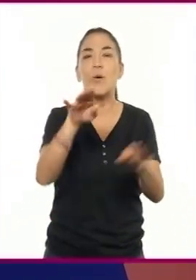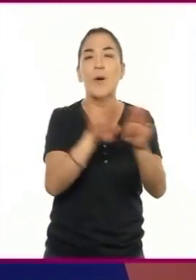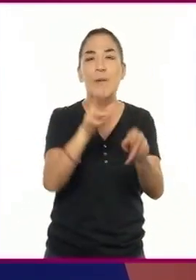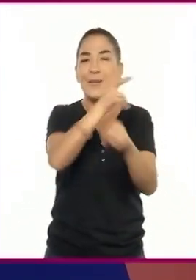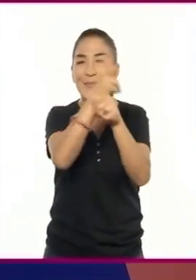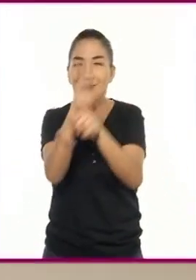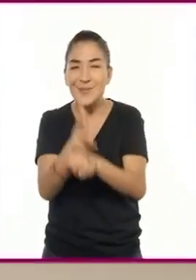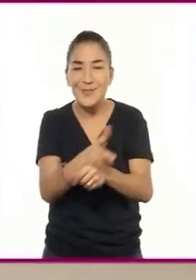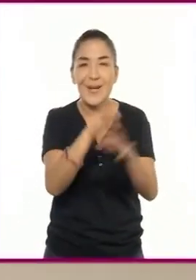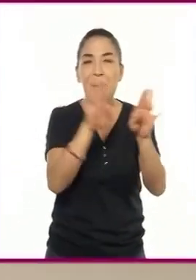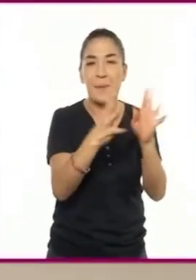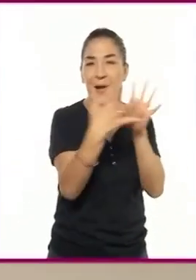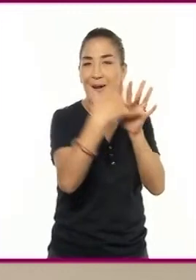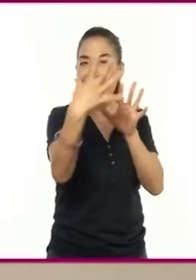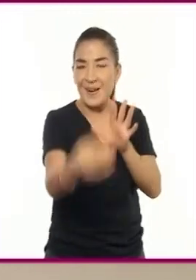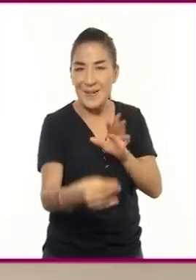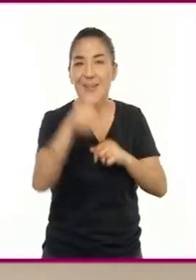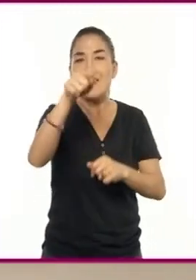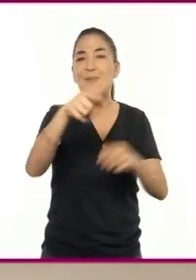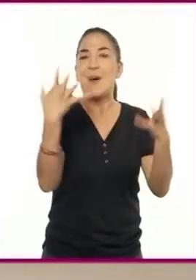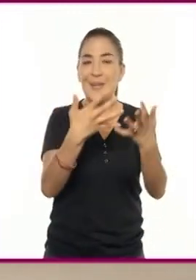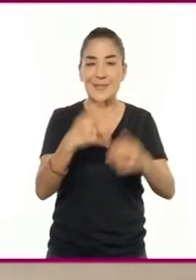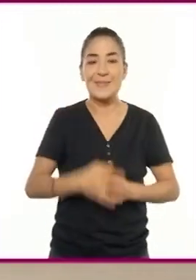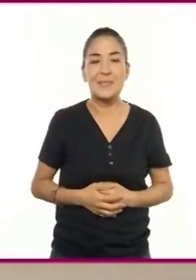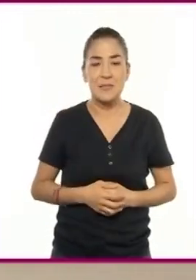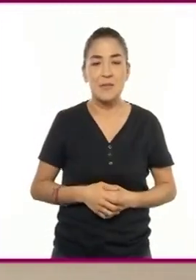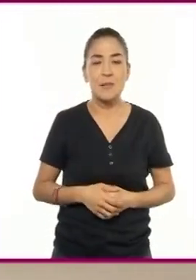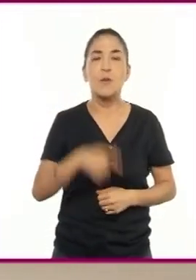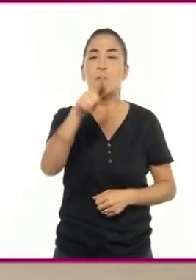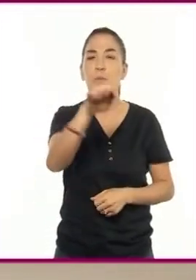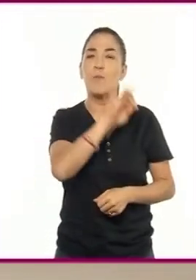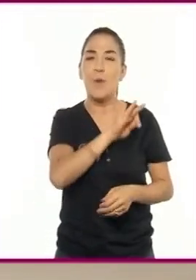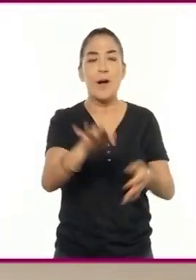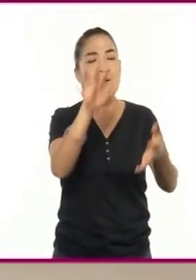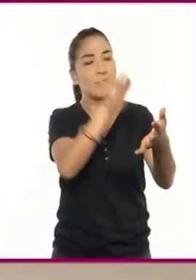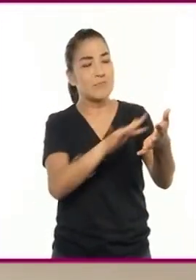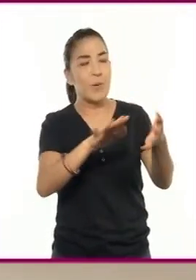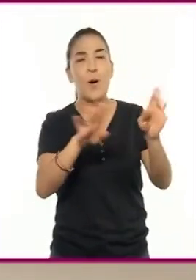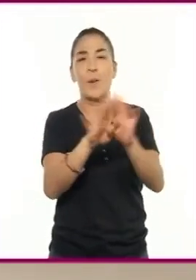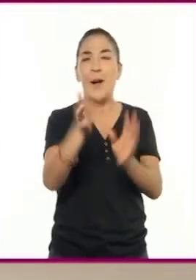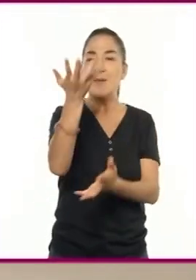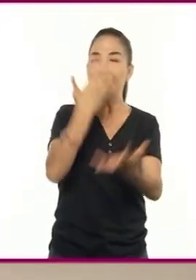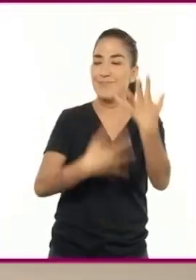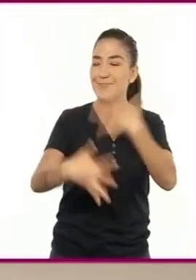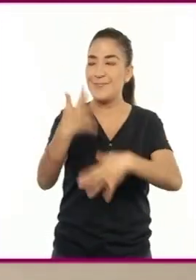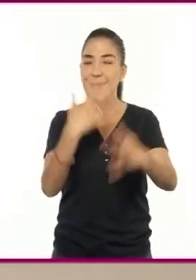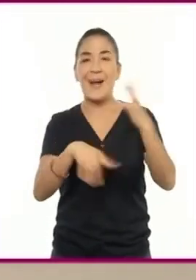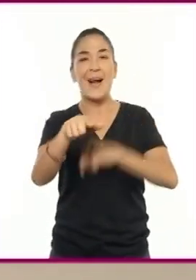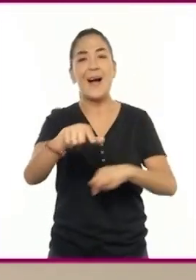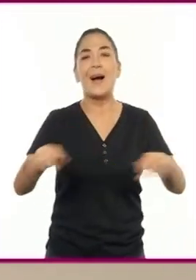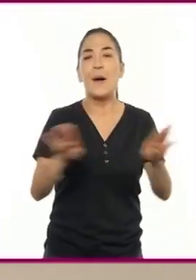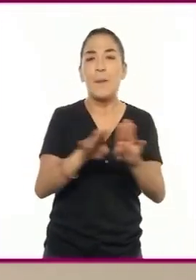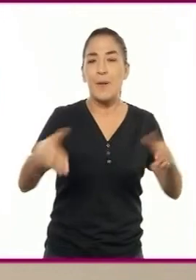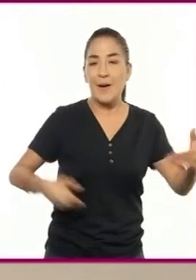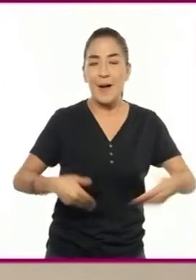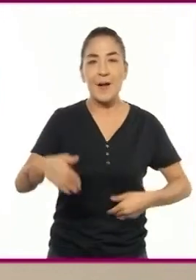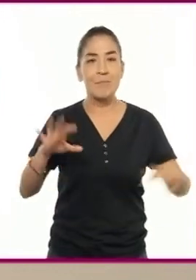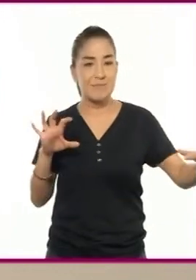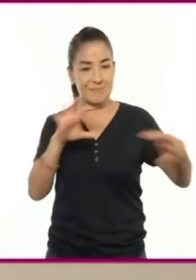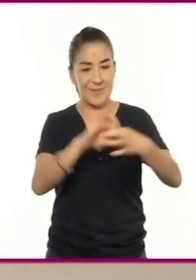representarla. Si tienen la posibilidad, pueden hacer una lectura dramatizada de su obra conectados por internet.